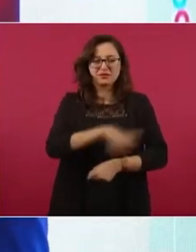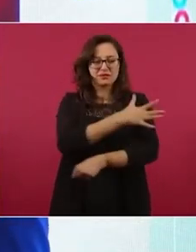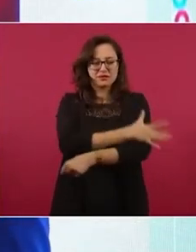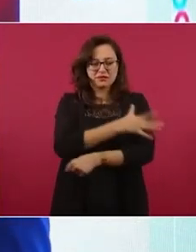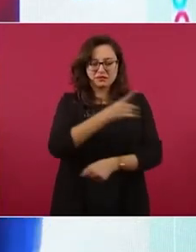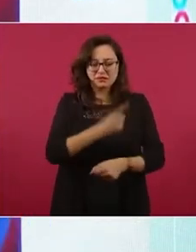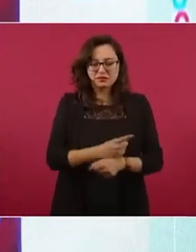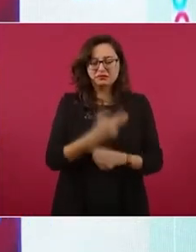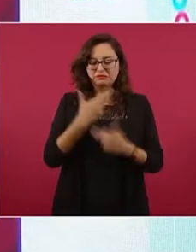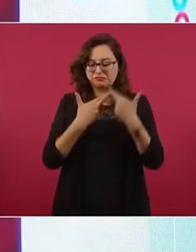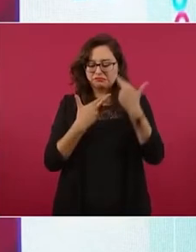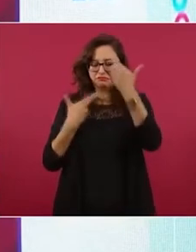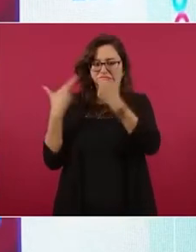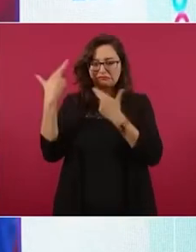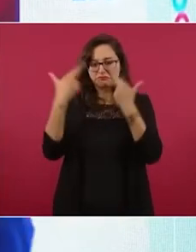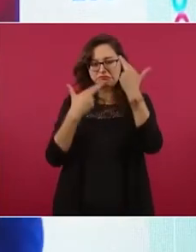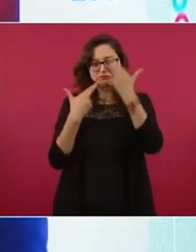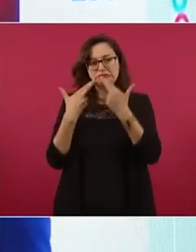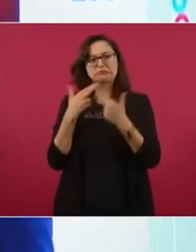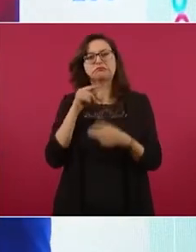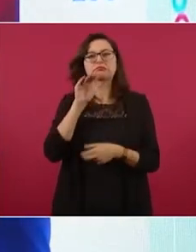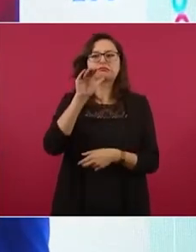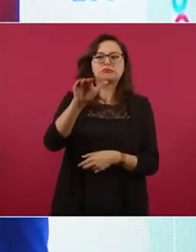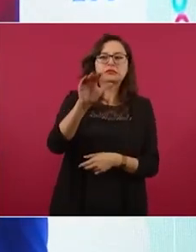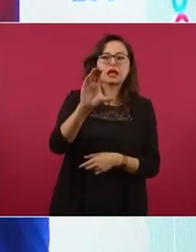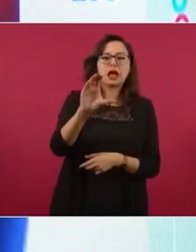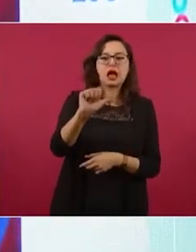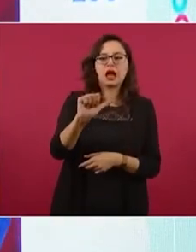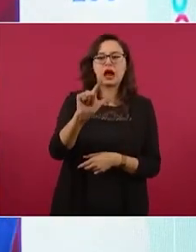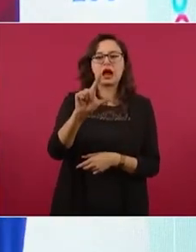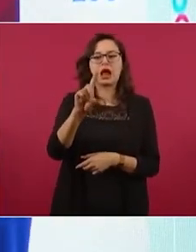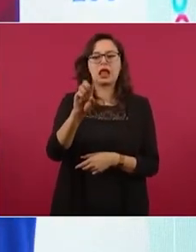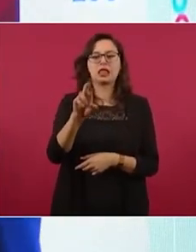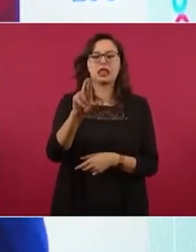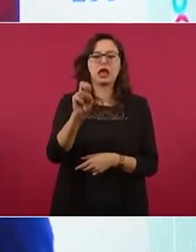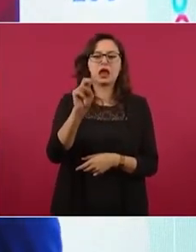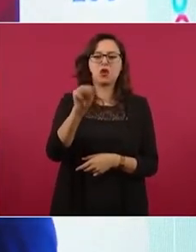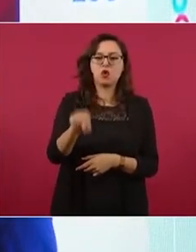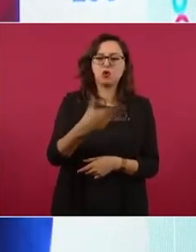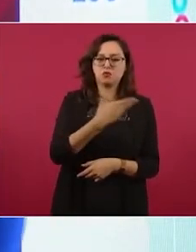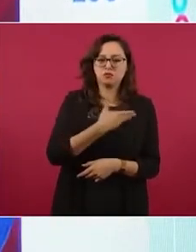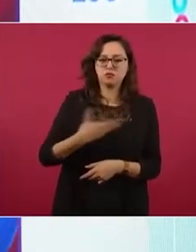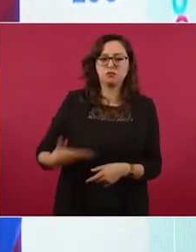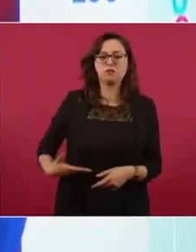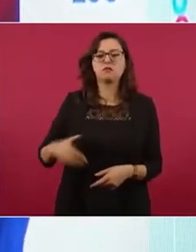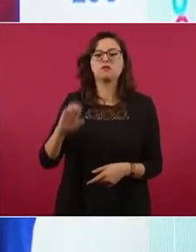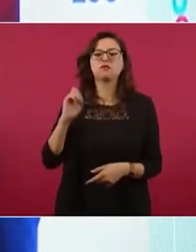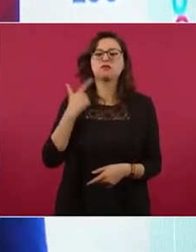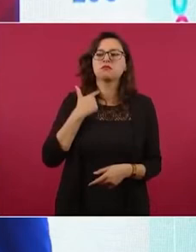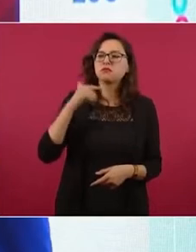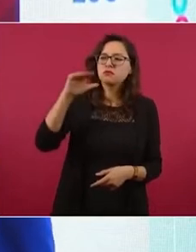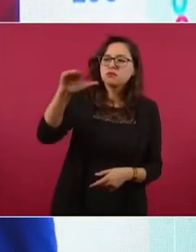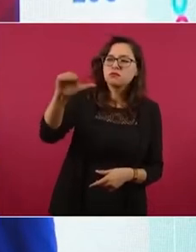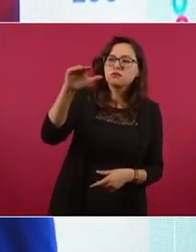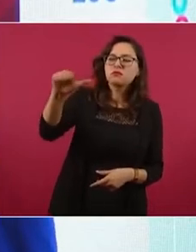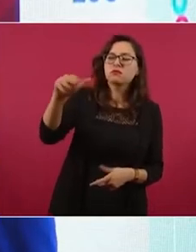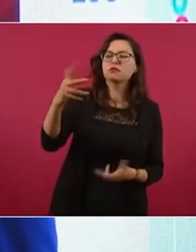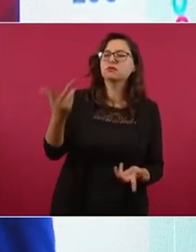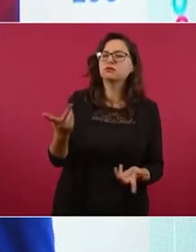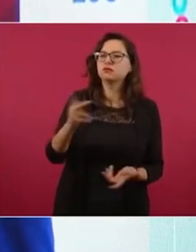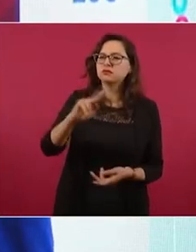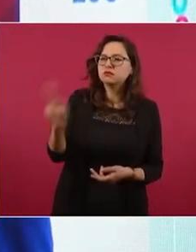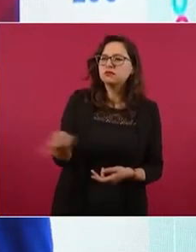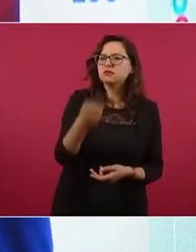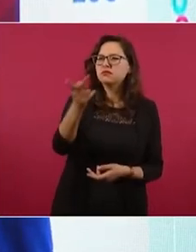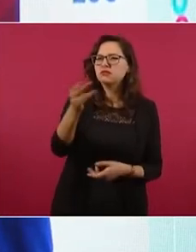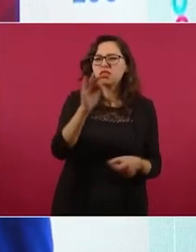le pregunten a Calderón ¿por qué solapó a